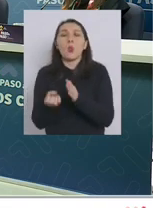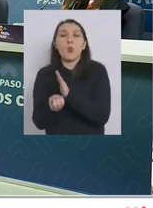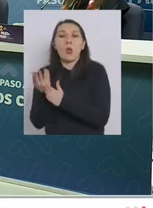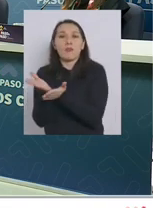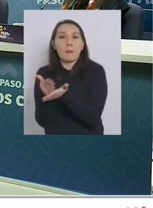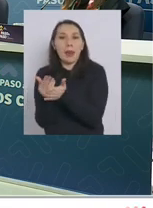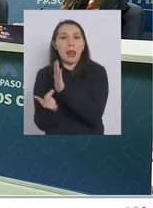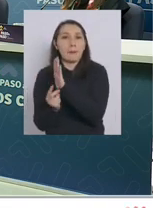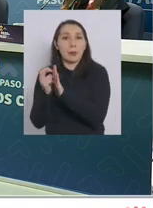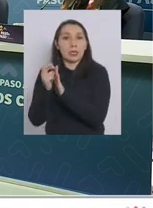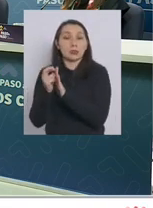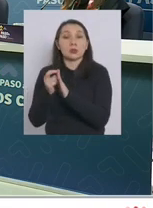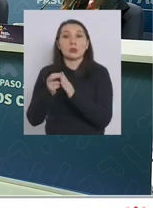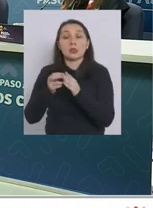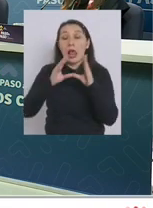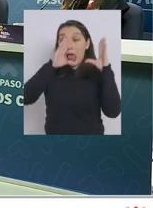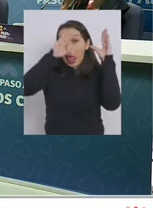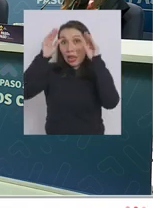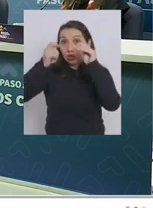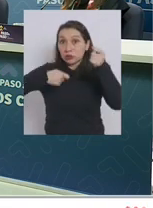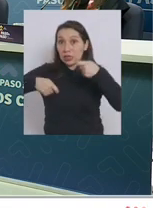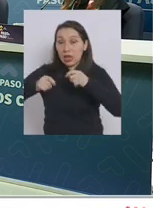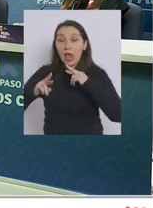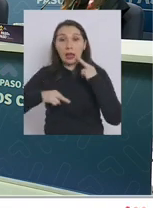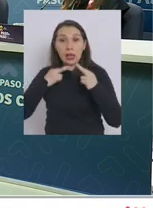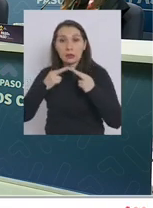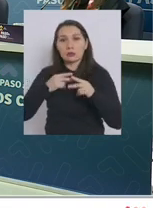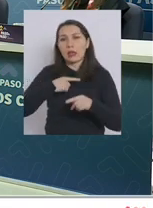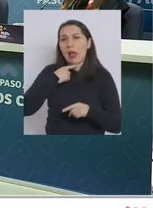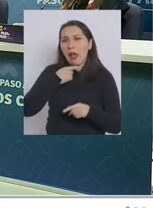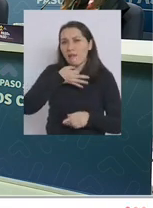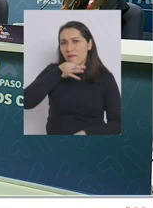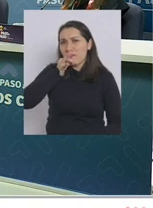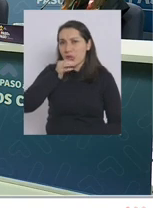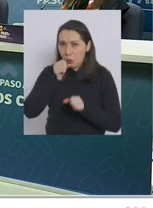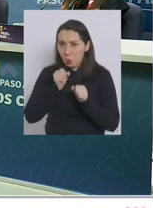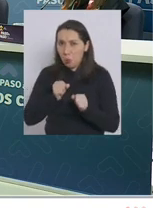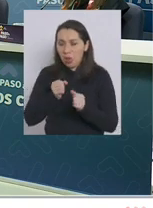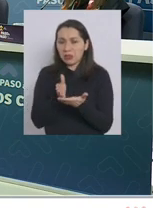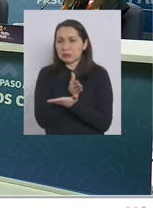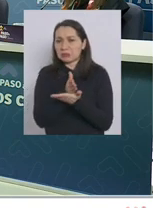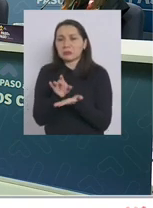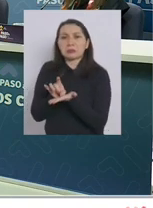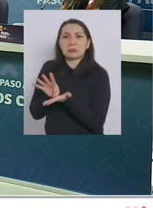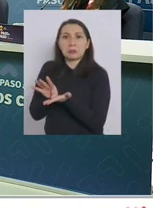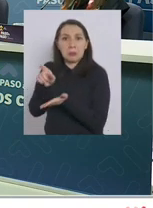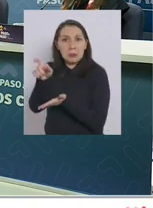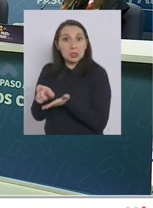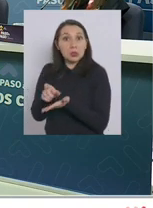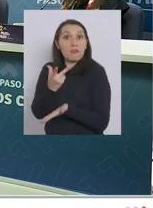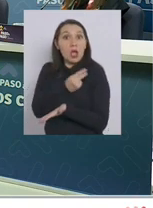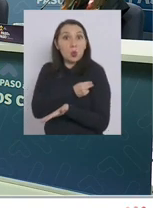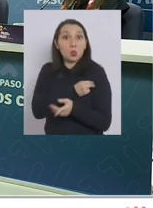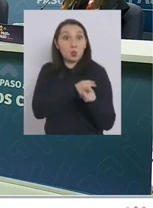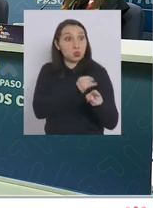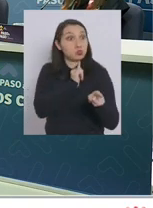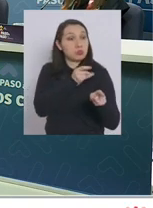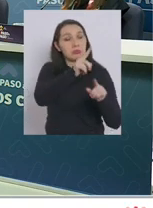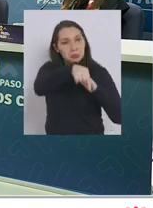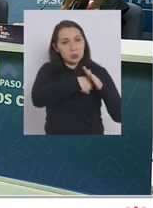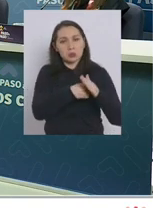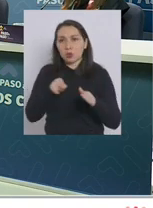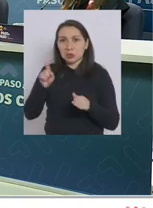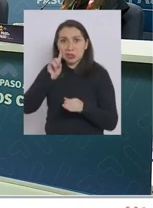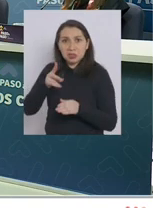paso a paso los locales nocturnos restaurantes cafés podrán discriminar entre personas vacunadas y no vacunadas para